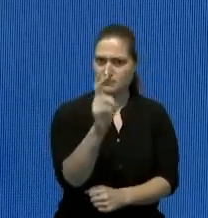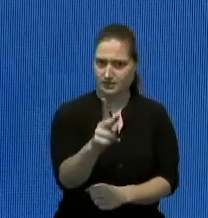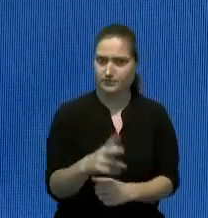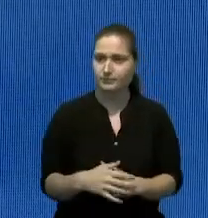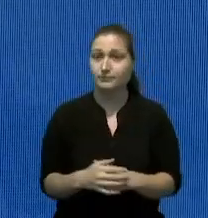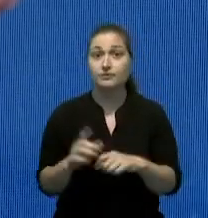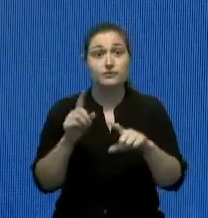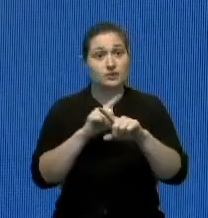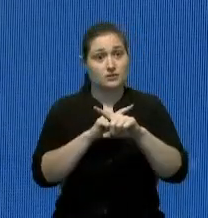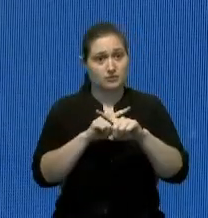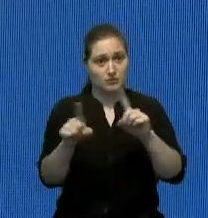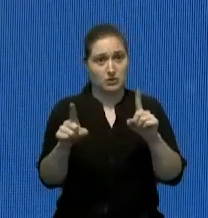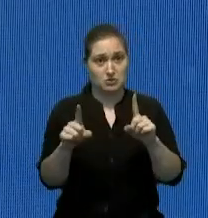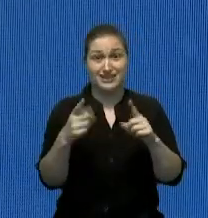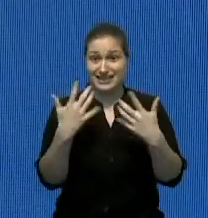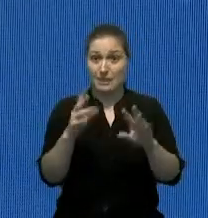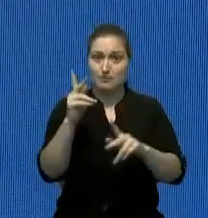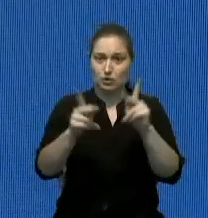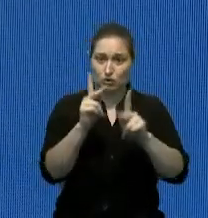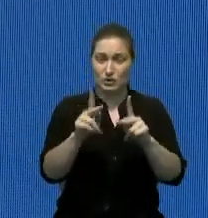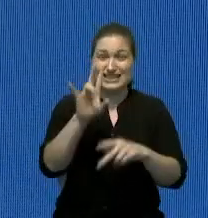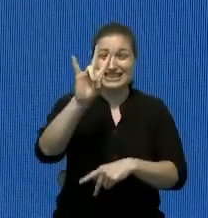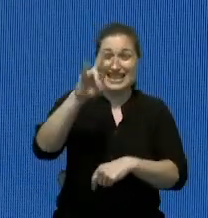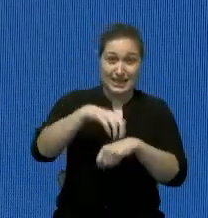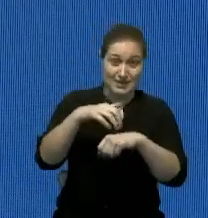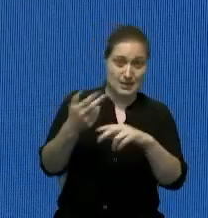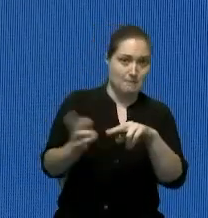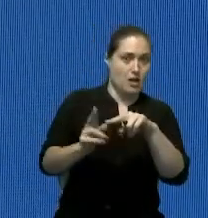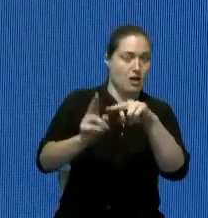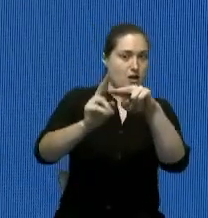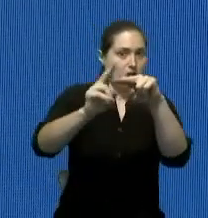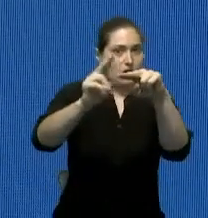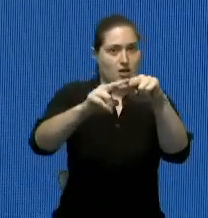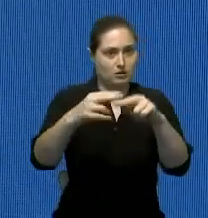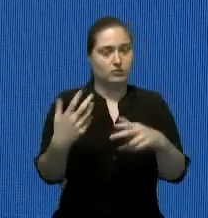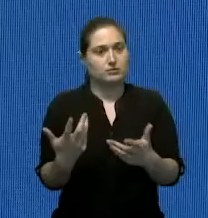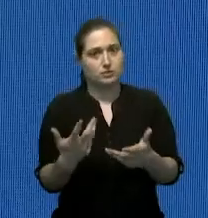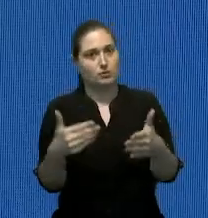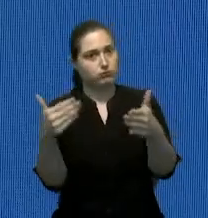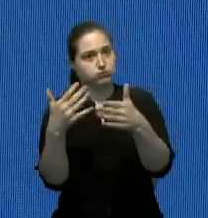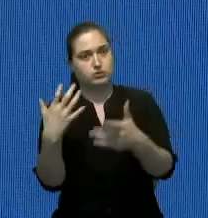de personas que lo reclaman y es sencillamente haciendo esa